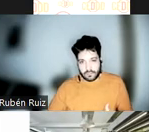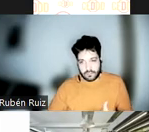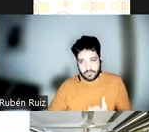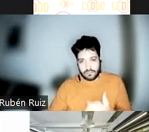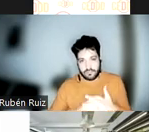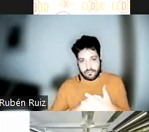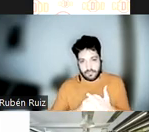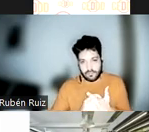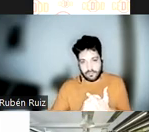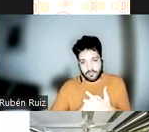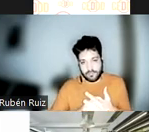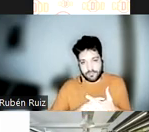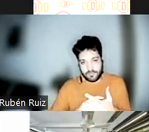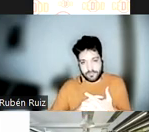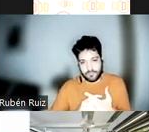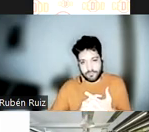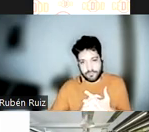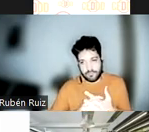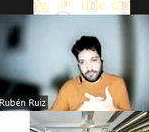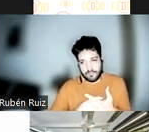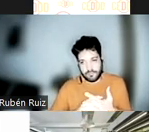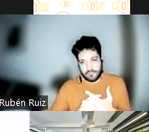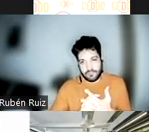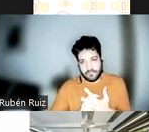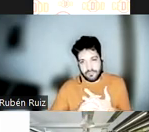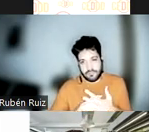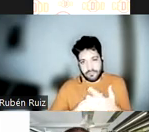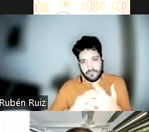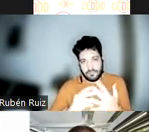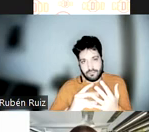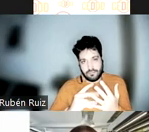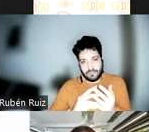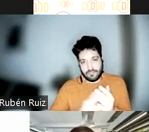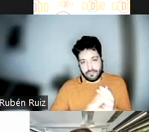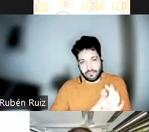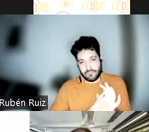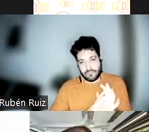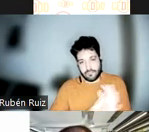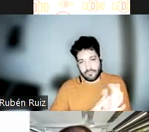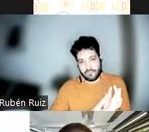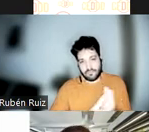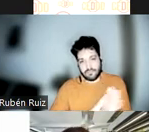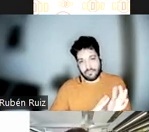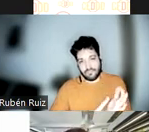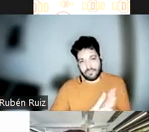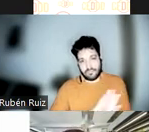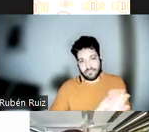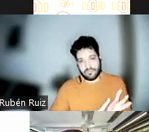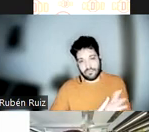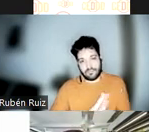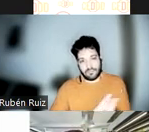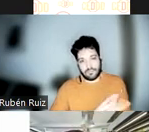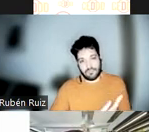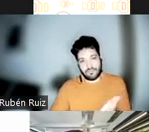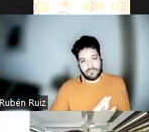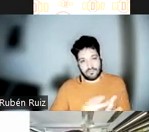aislada, pero luego hay enfermedades endocrinológicas como el síndrome de Kalman, que consiste en un hipogonadismo, de los que son